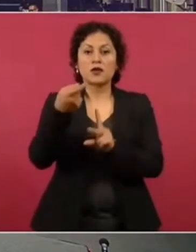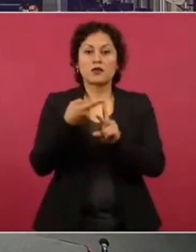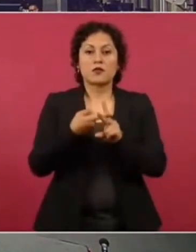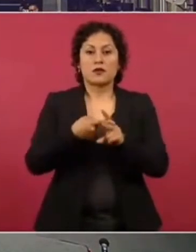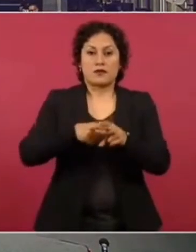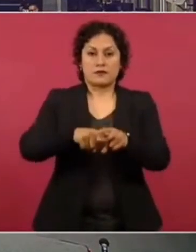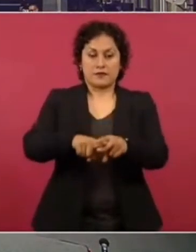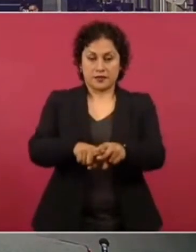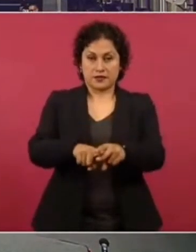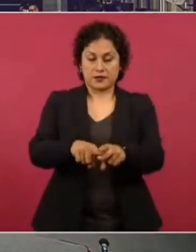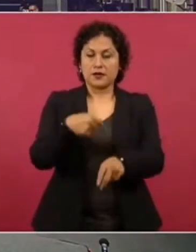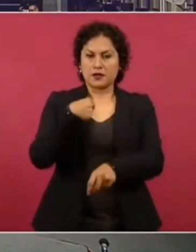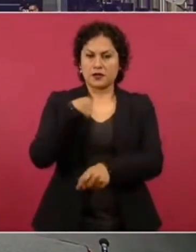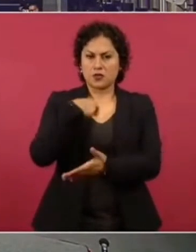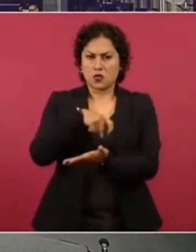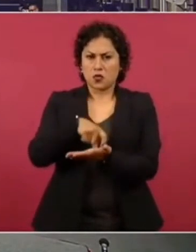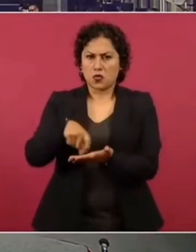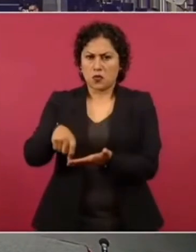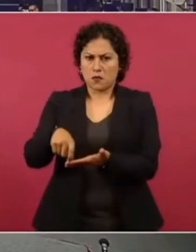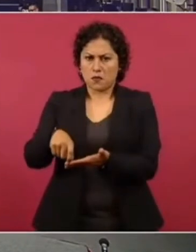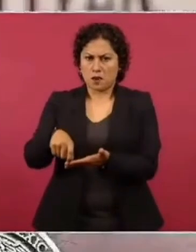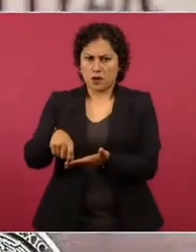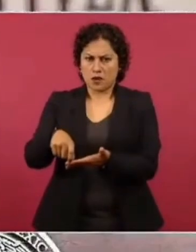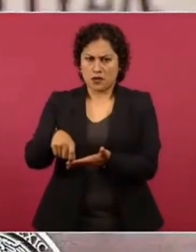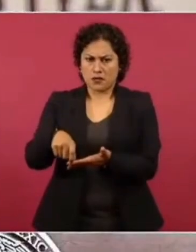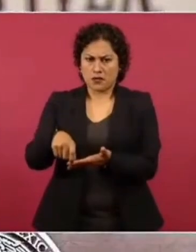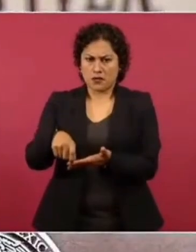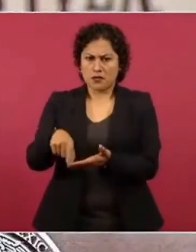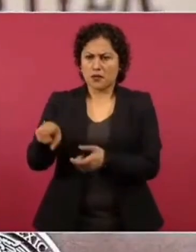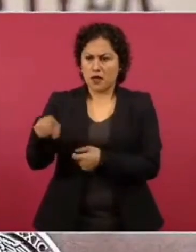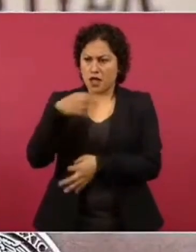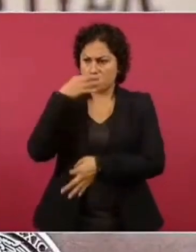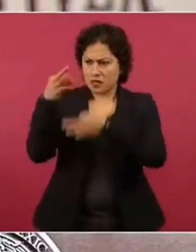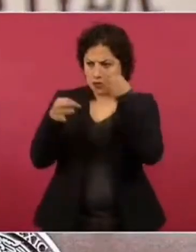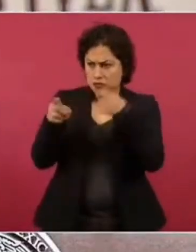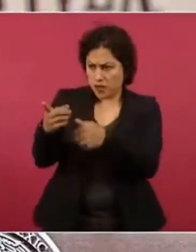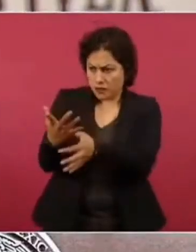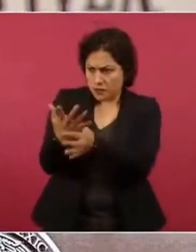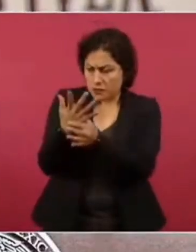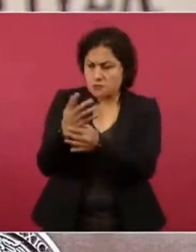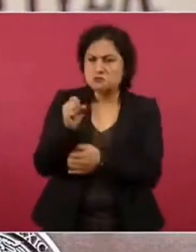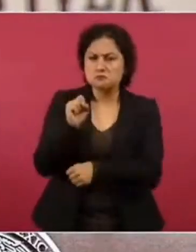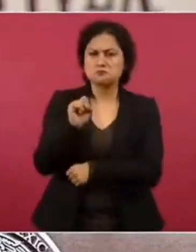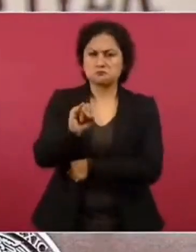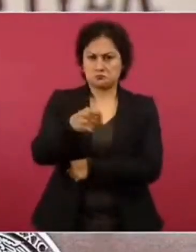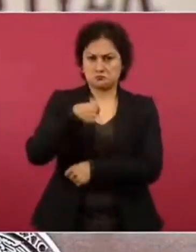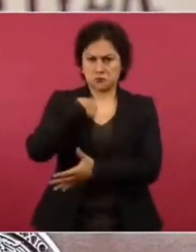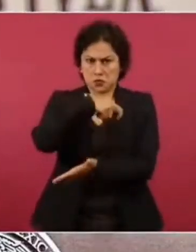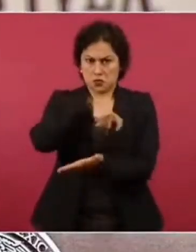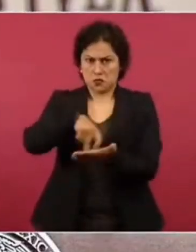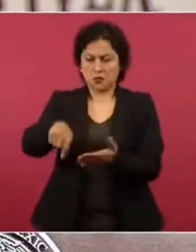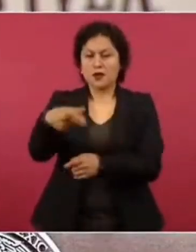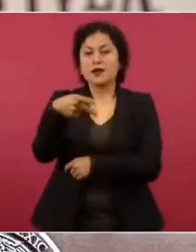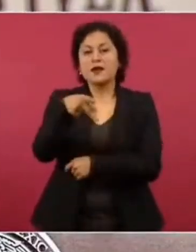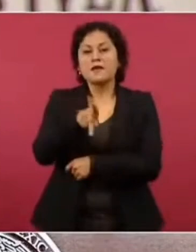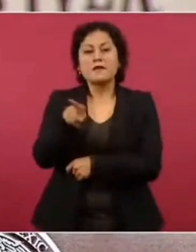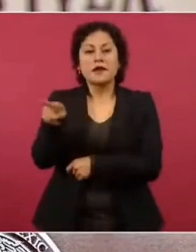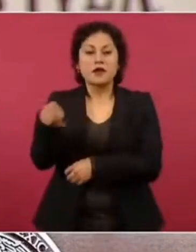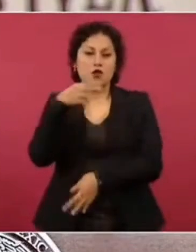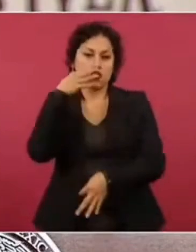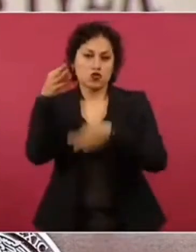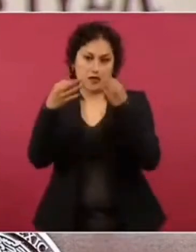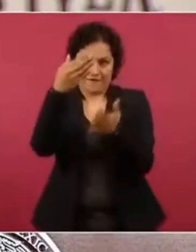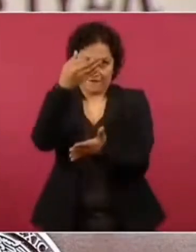lo adquirí en el precio que dice la nota, pero lo que no menciona esa nota